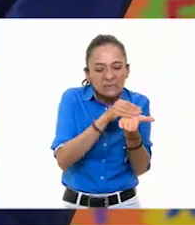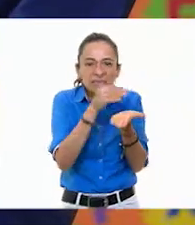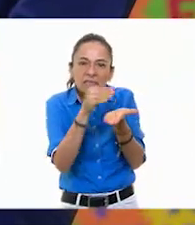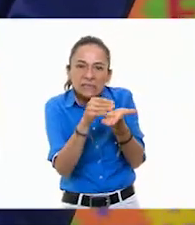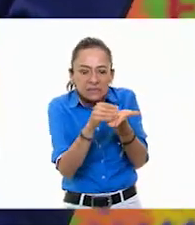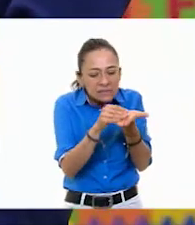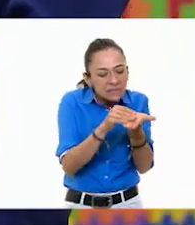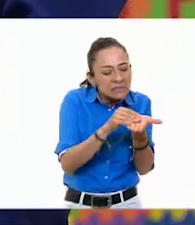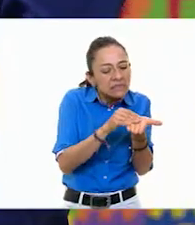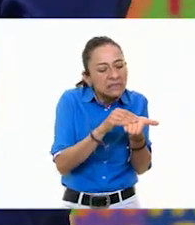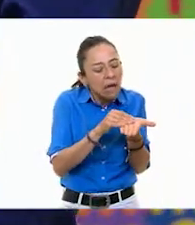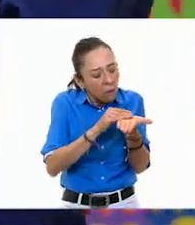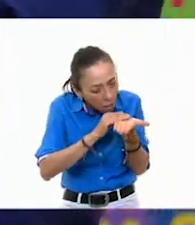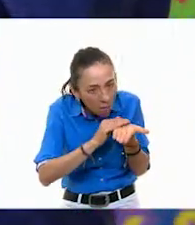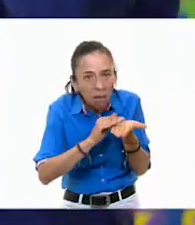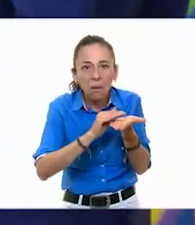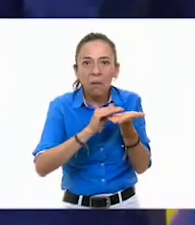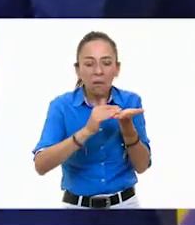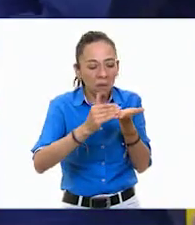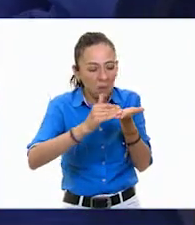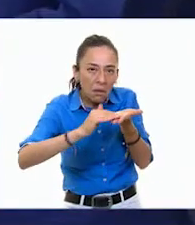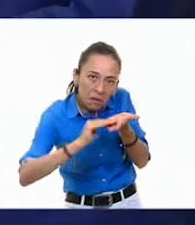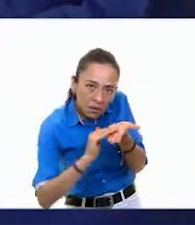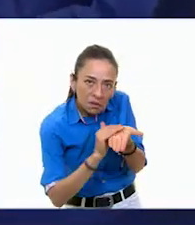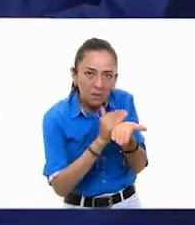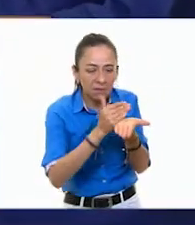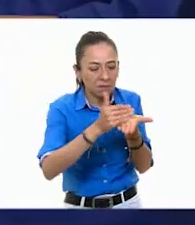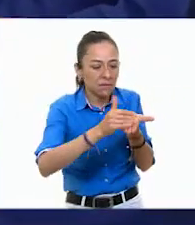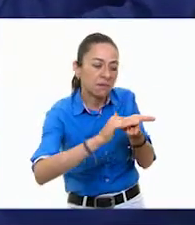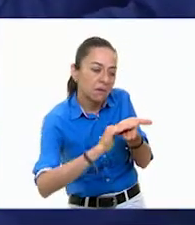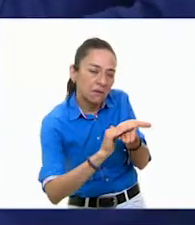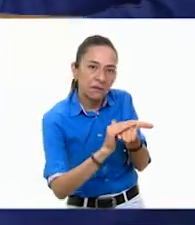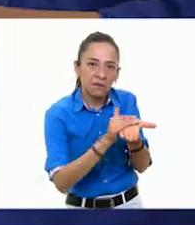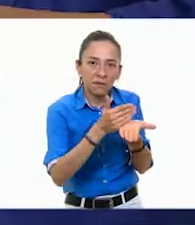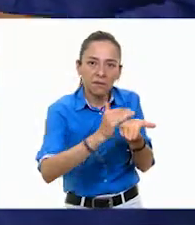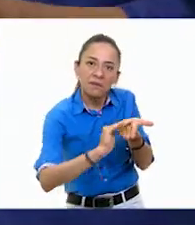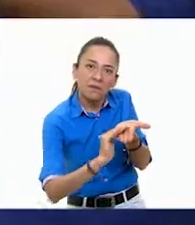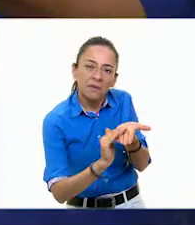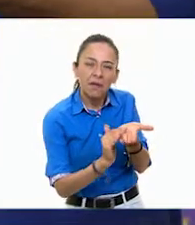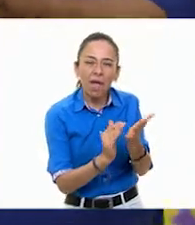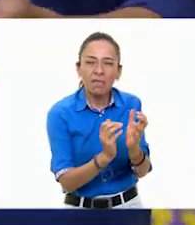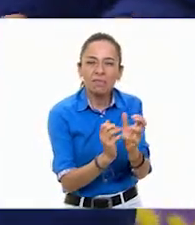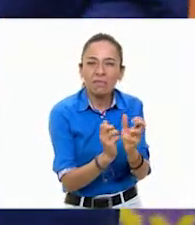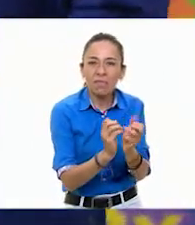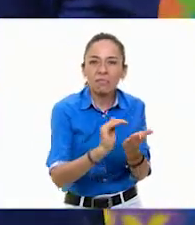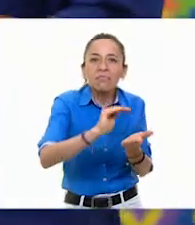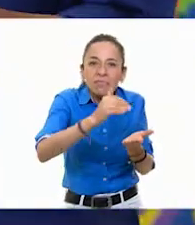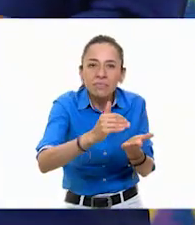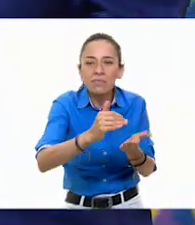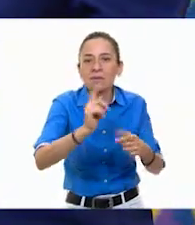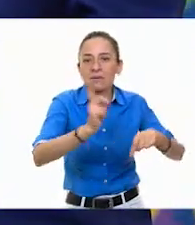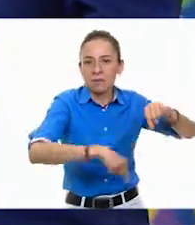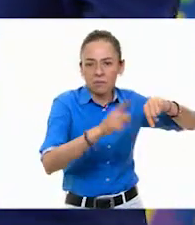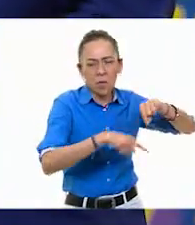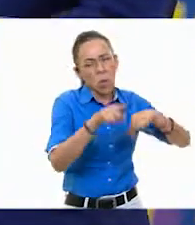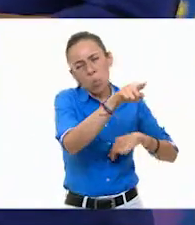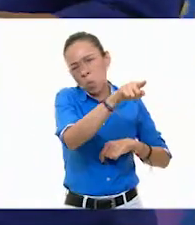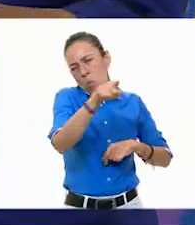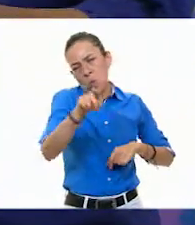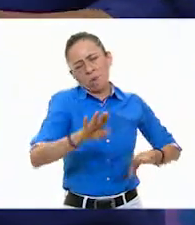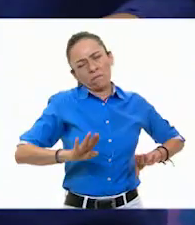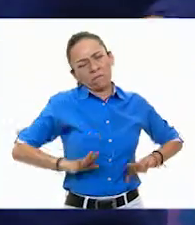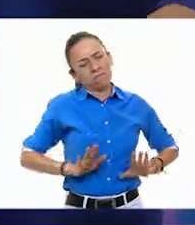se van raspando los bordes. Y voy quitando plastilina. Y poco a poco, bueno, ustedes, de la manera más tranquila,